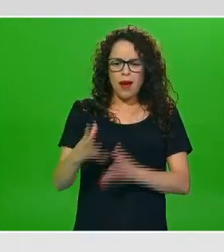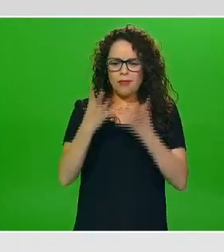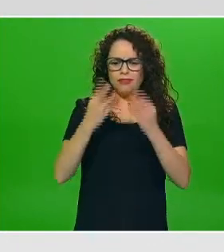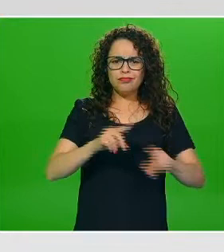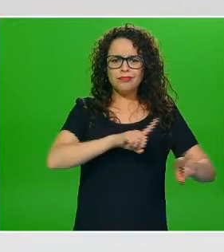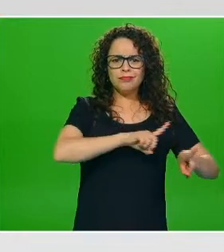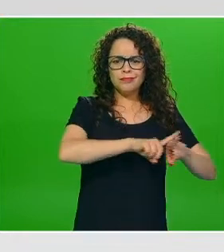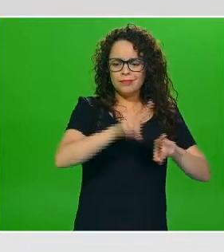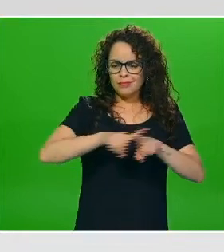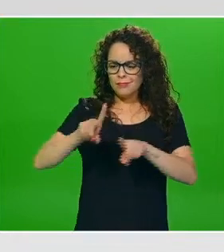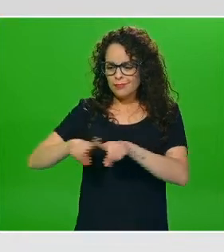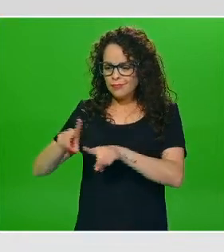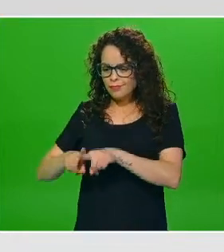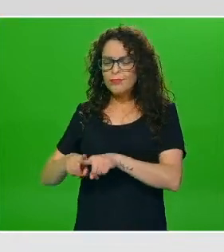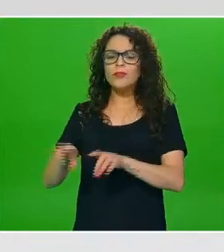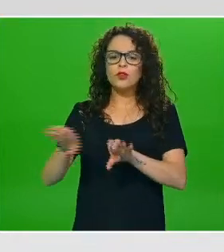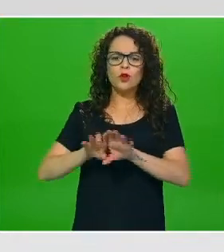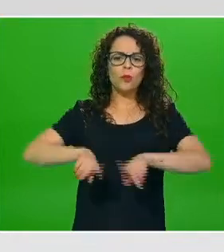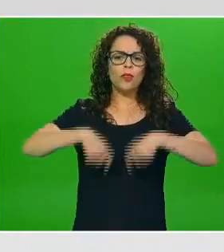nuestros niños